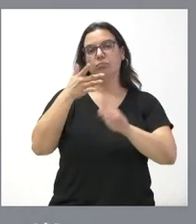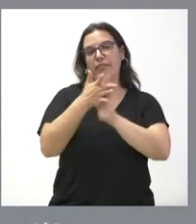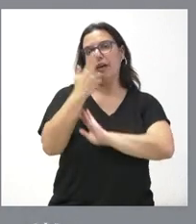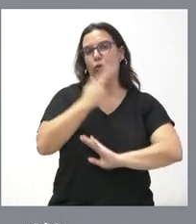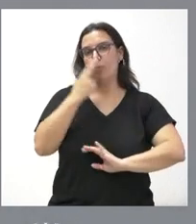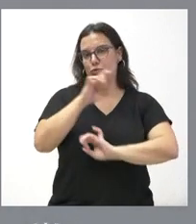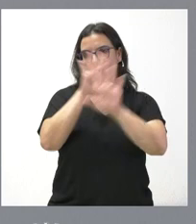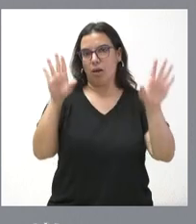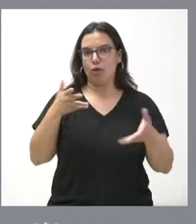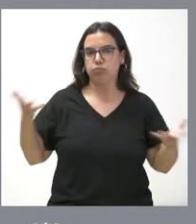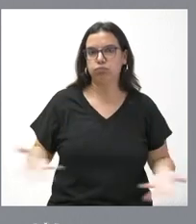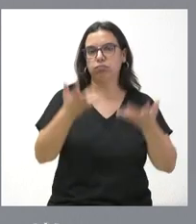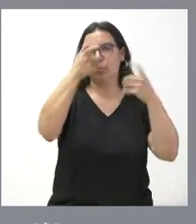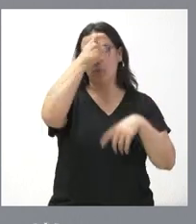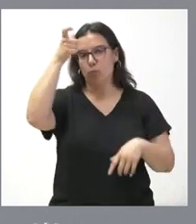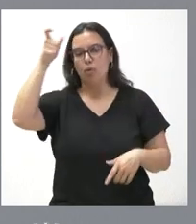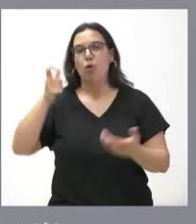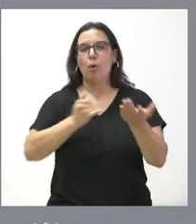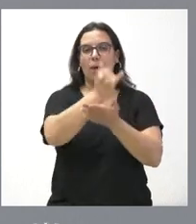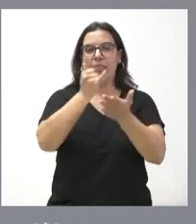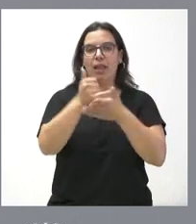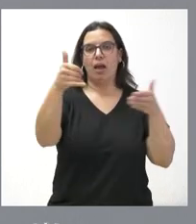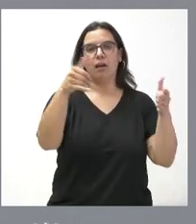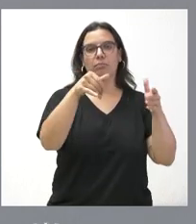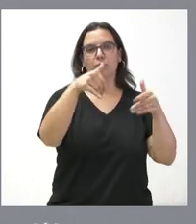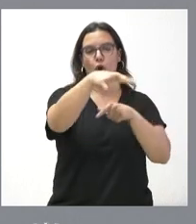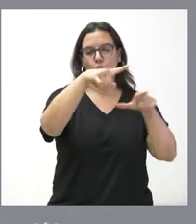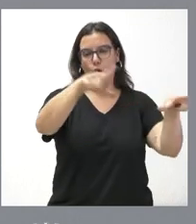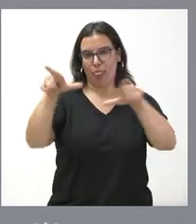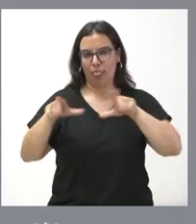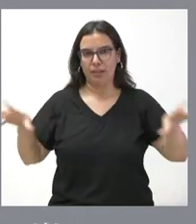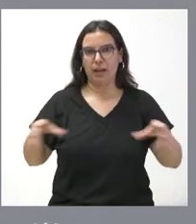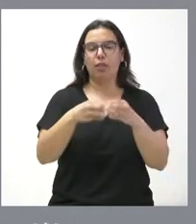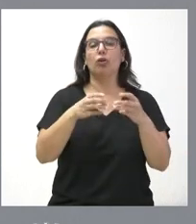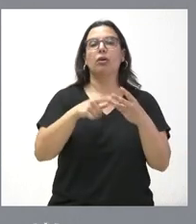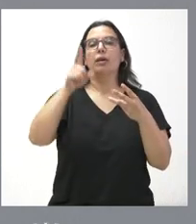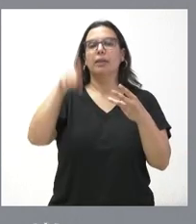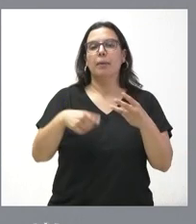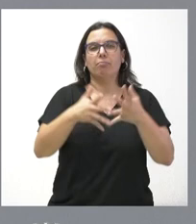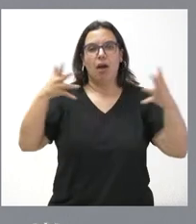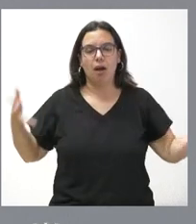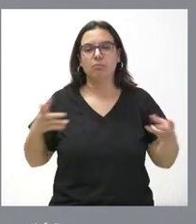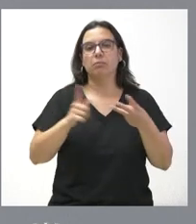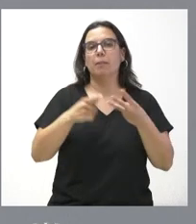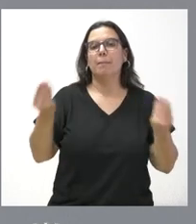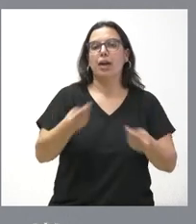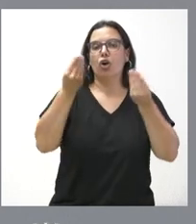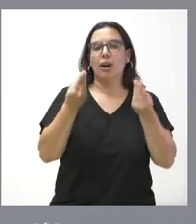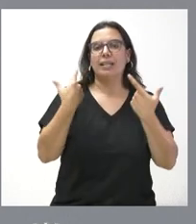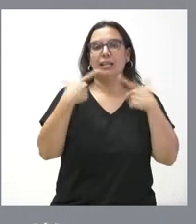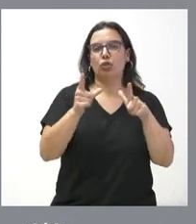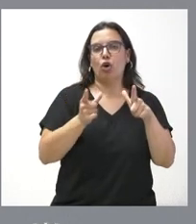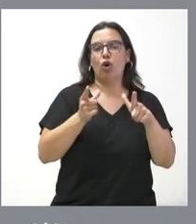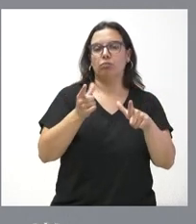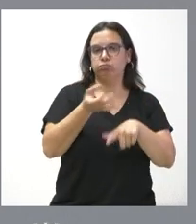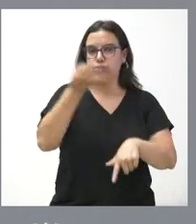de Castilla y León, con la concentración parcelaria, por optar a tener fincas más amplias, por mejorar la eficiencia del sector agrario y, de